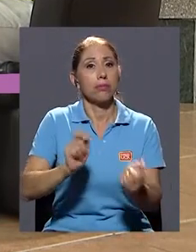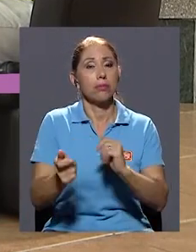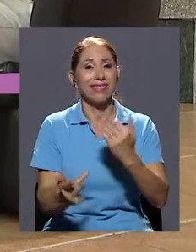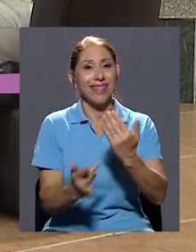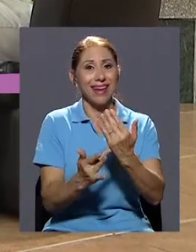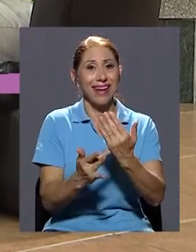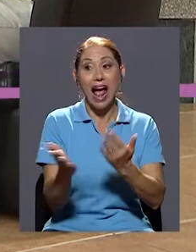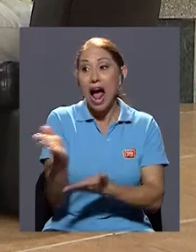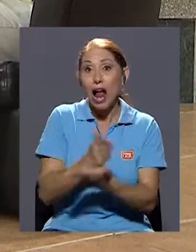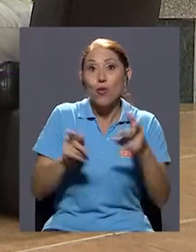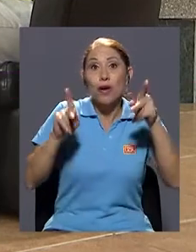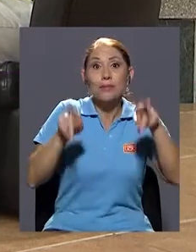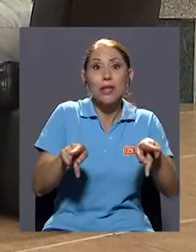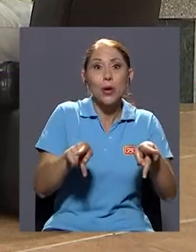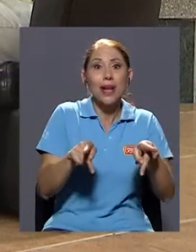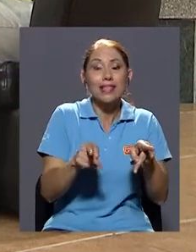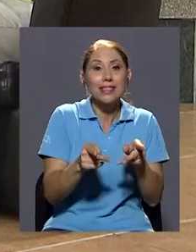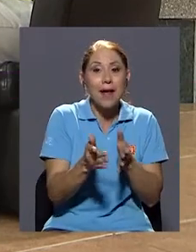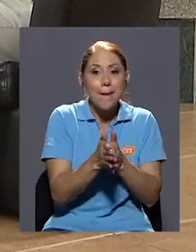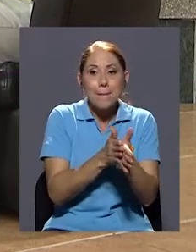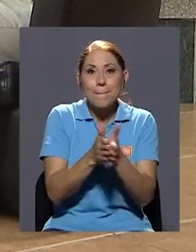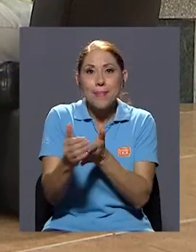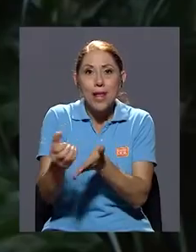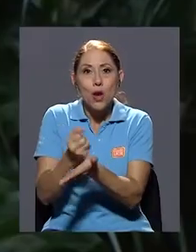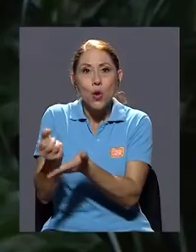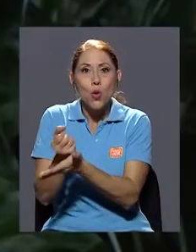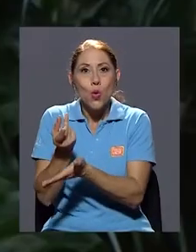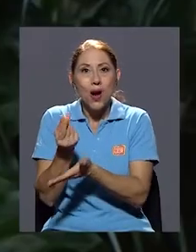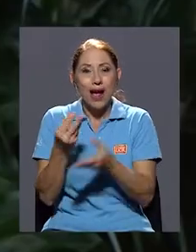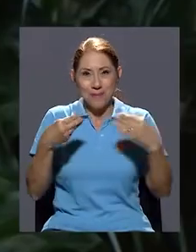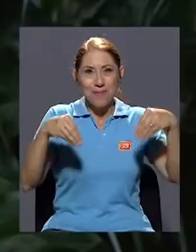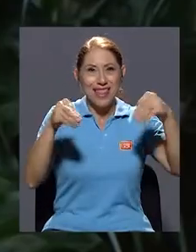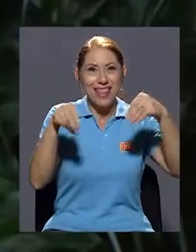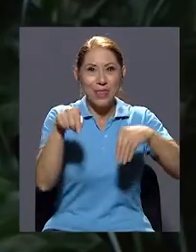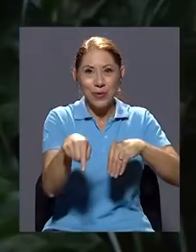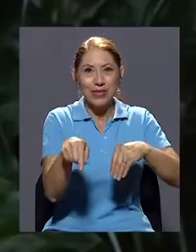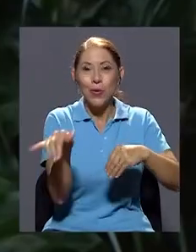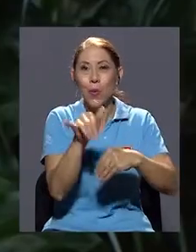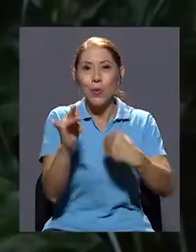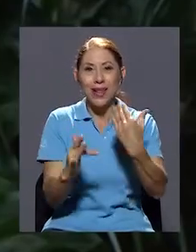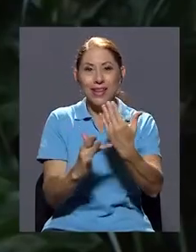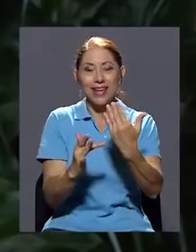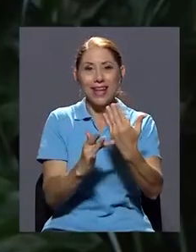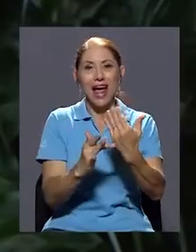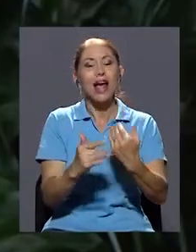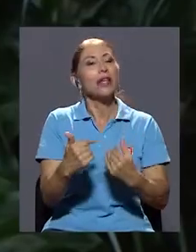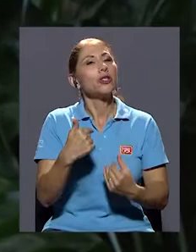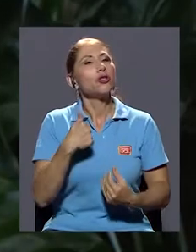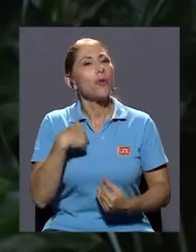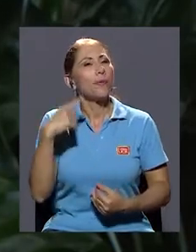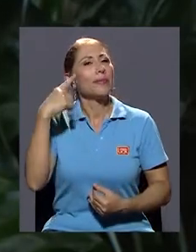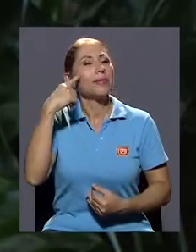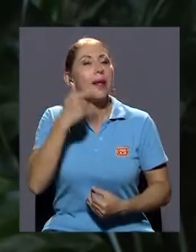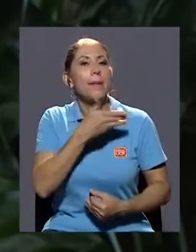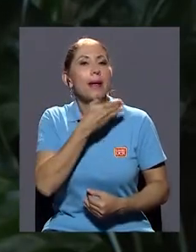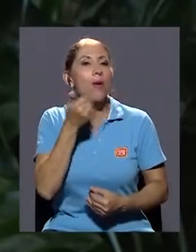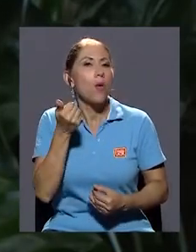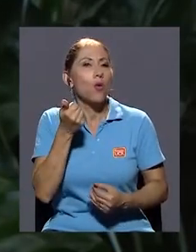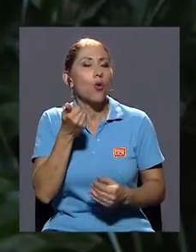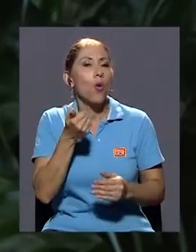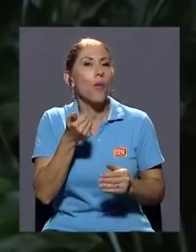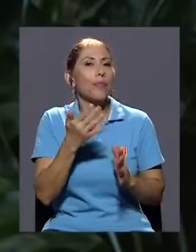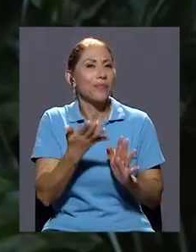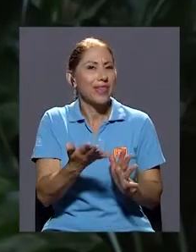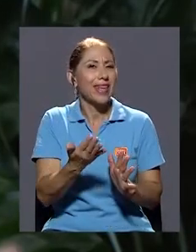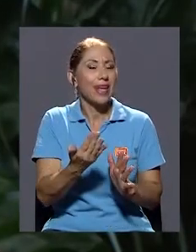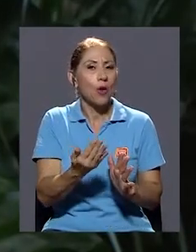incluso lucran vendiendo esa ilusión, ¿verdad? Como una técnica. Yo aspiraría a más bien a un paso